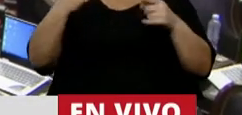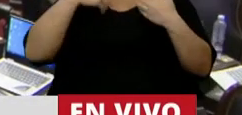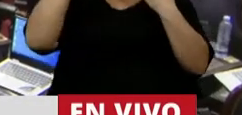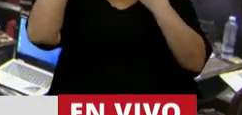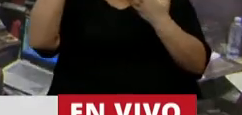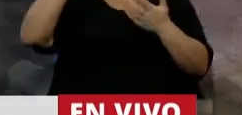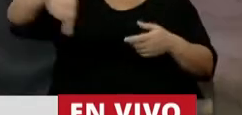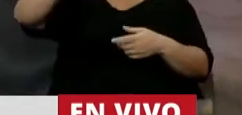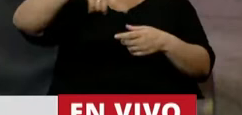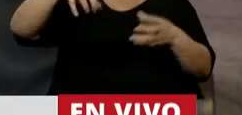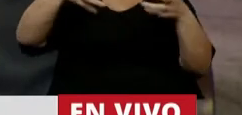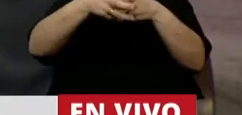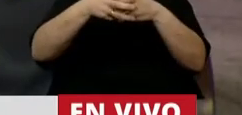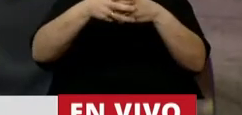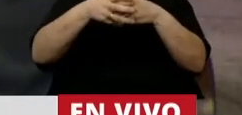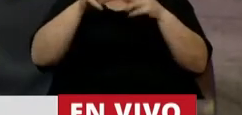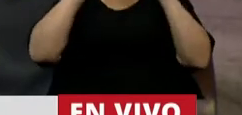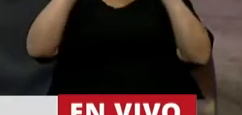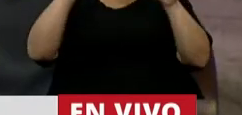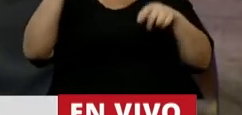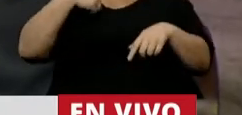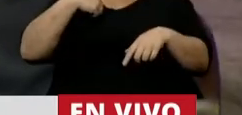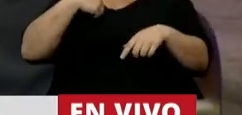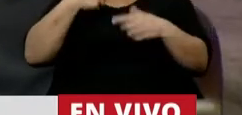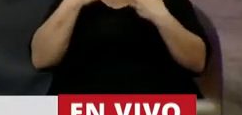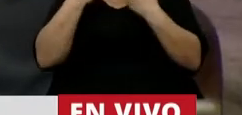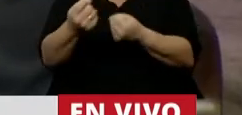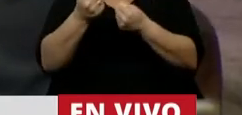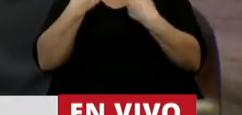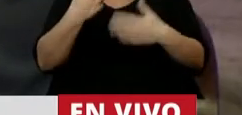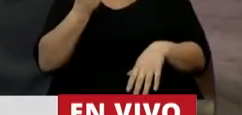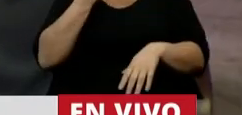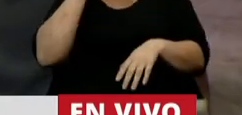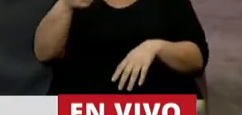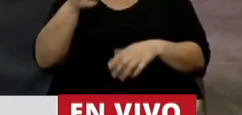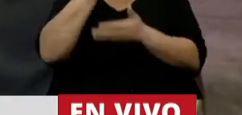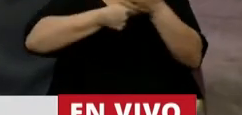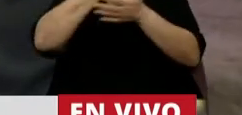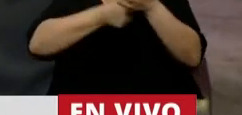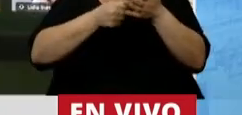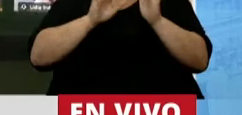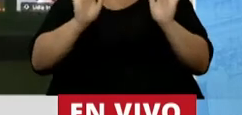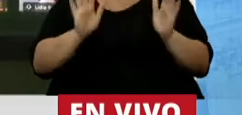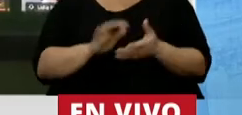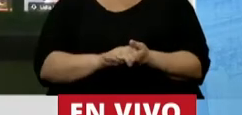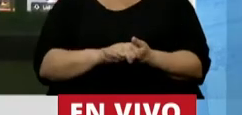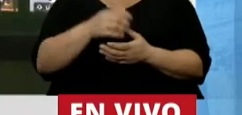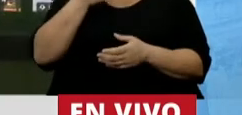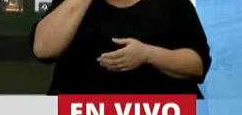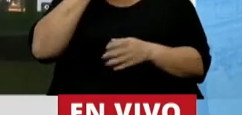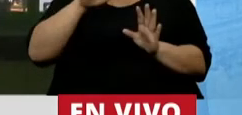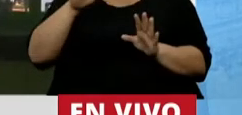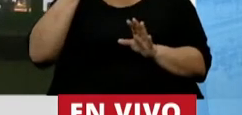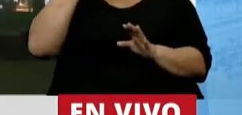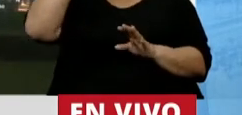saludar a los amigos del peronismo. Soy un defensor acérrimo de la militancia, así que si bien ha